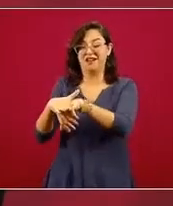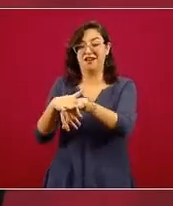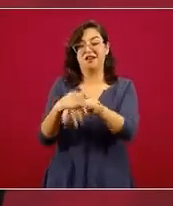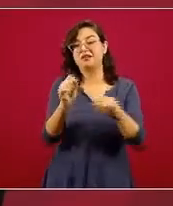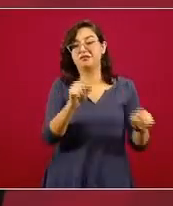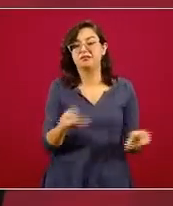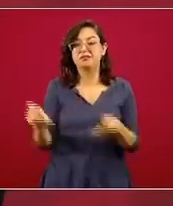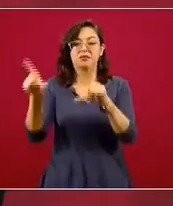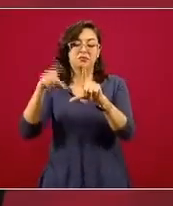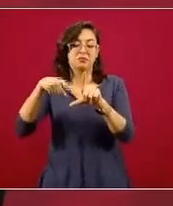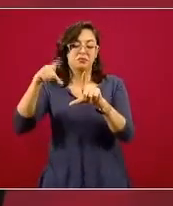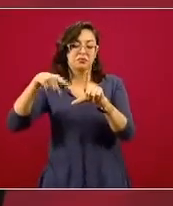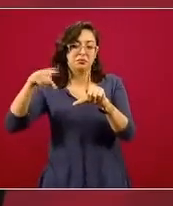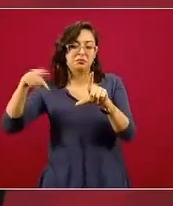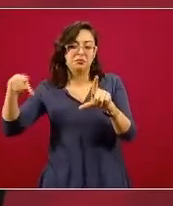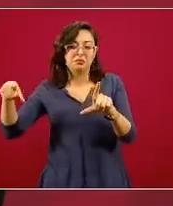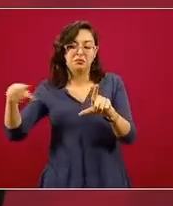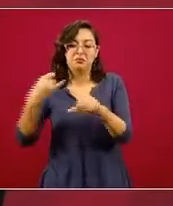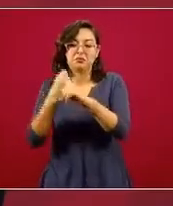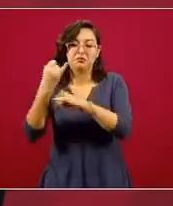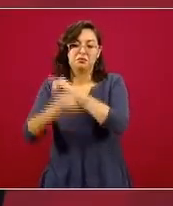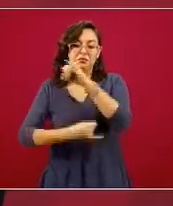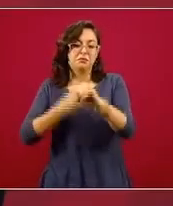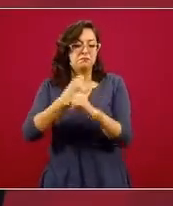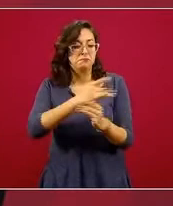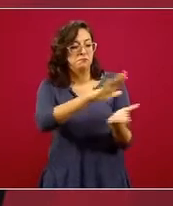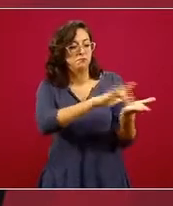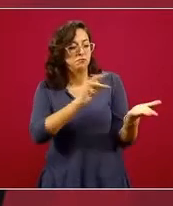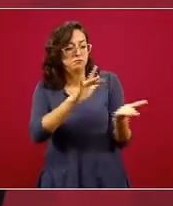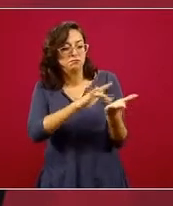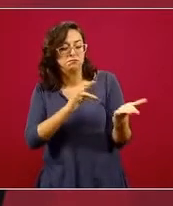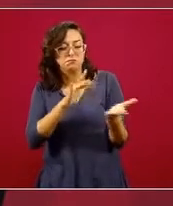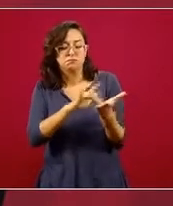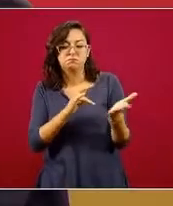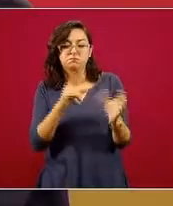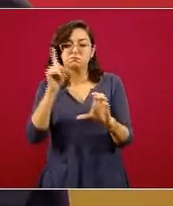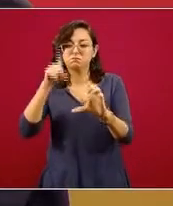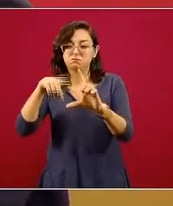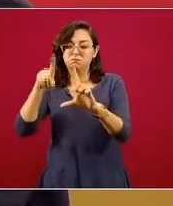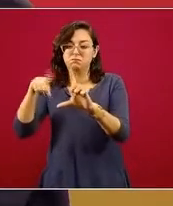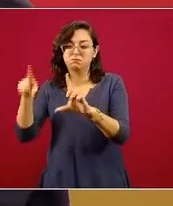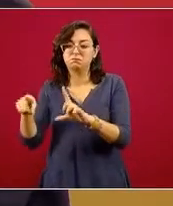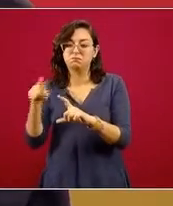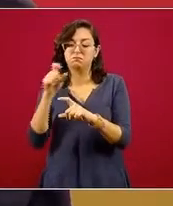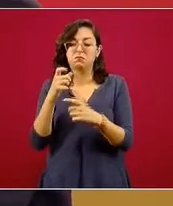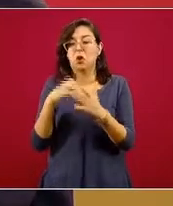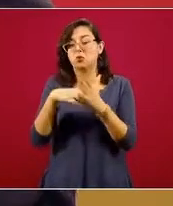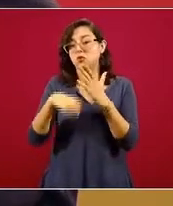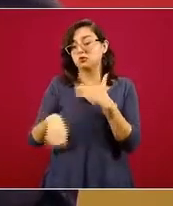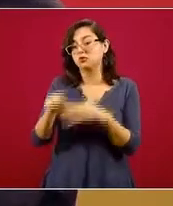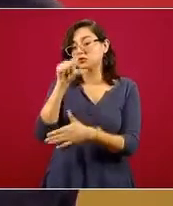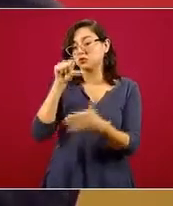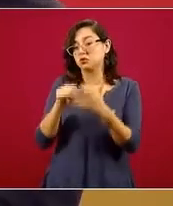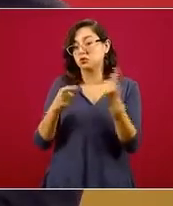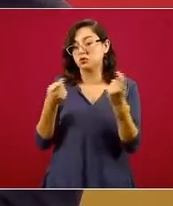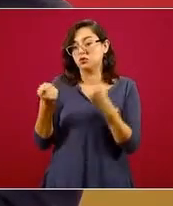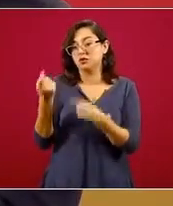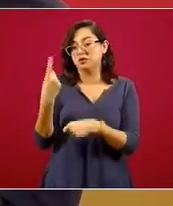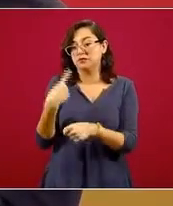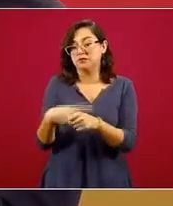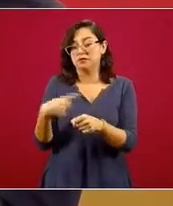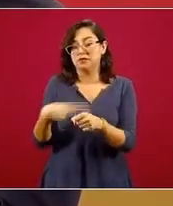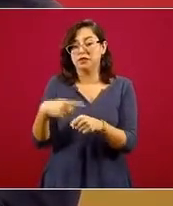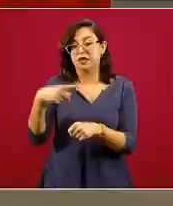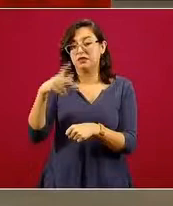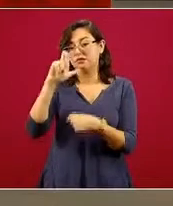otras agencias de salud pública internacionales, como el Centro de Control de Enfermedades de Europa. Pero bueno, el punto es,